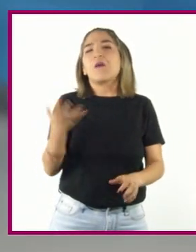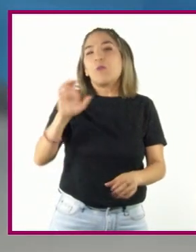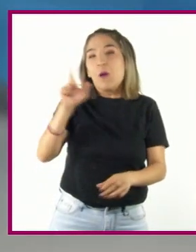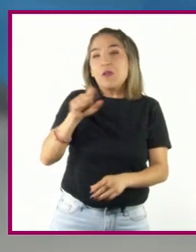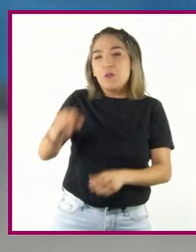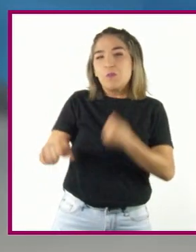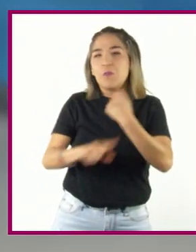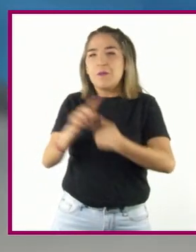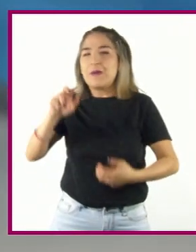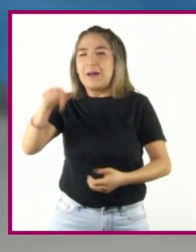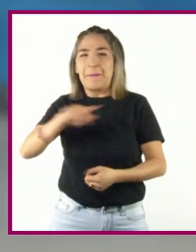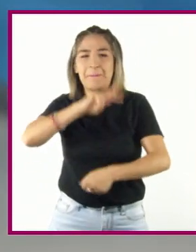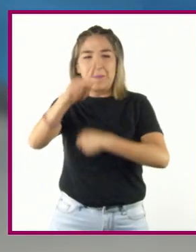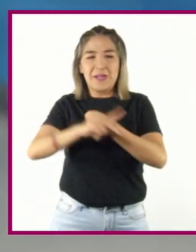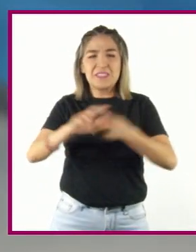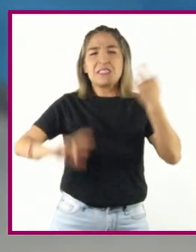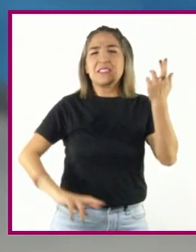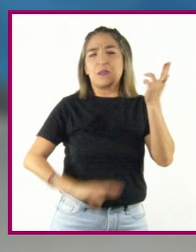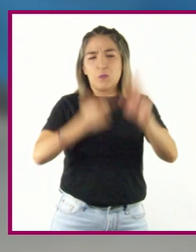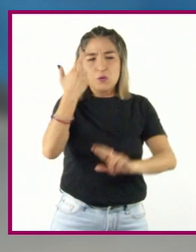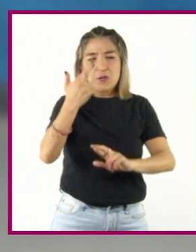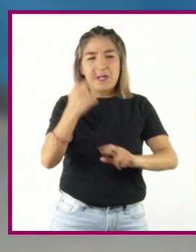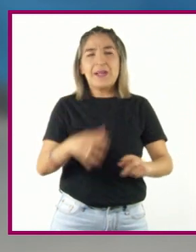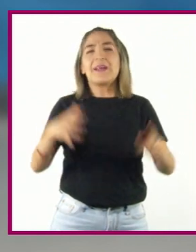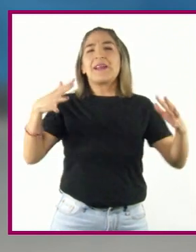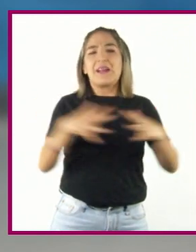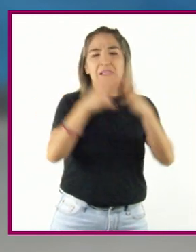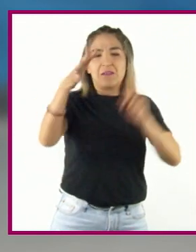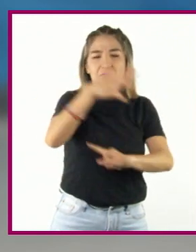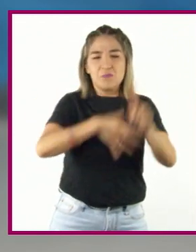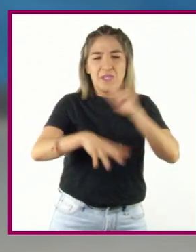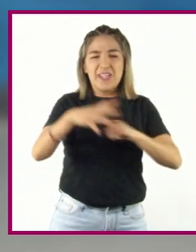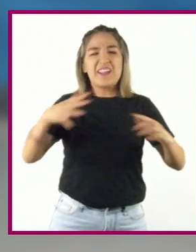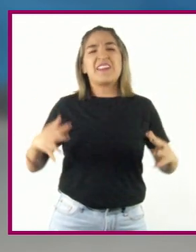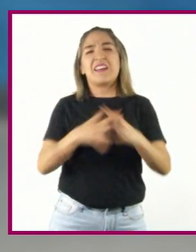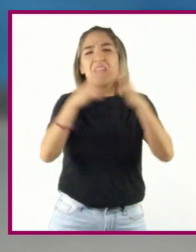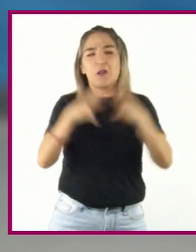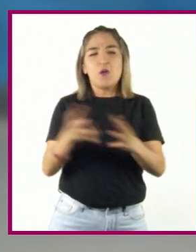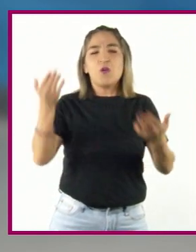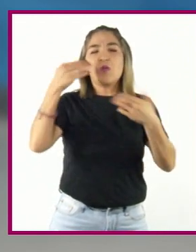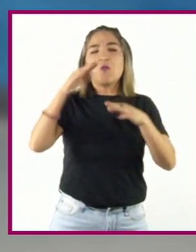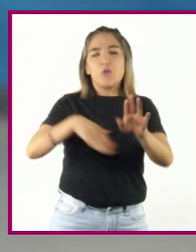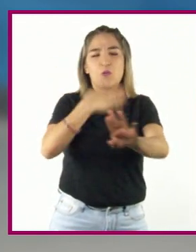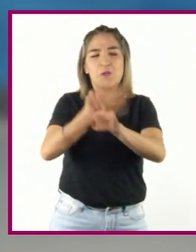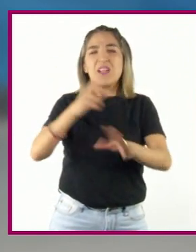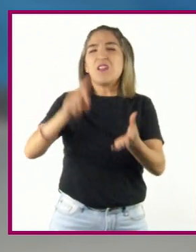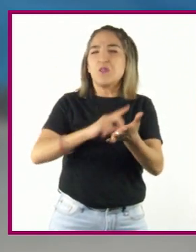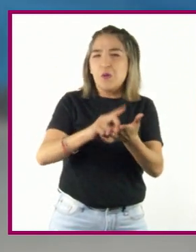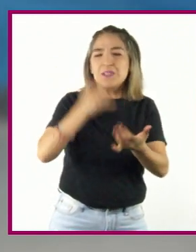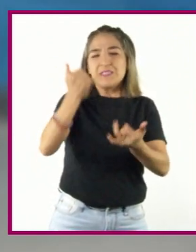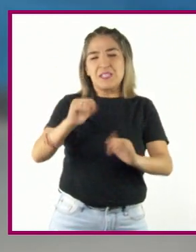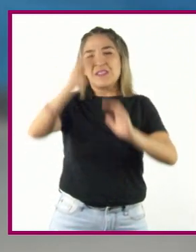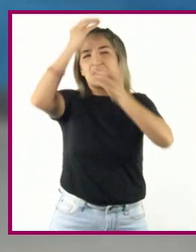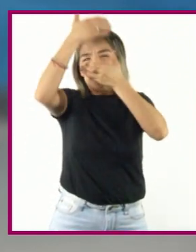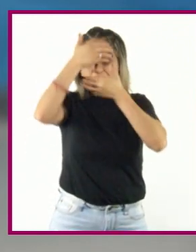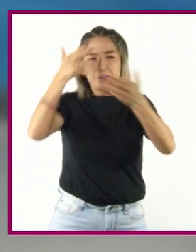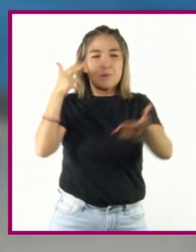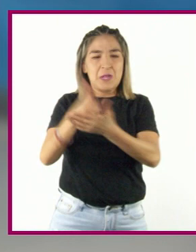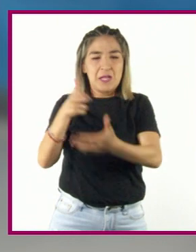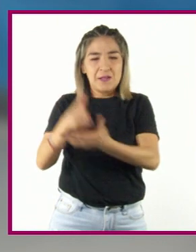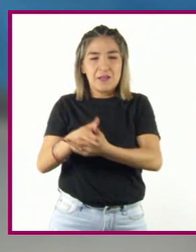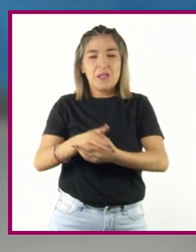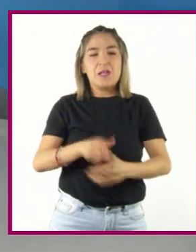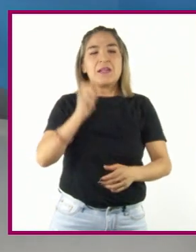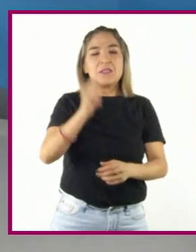país. Revoluciones, guerra civil, guerra contra el terrorismo o el narcotráfico, conflicto religioso o de